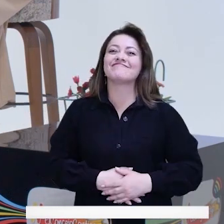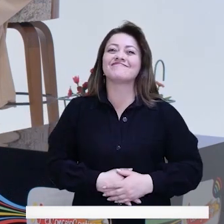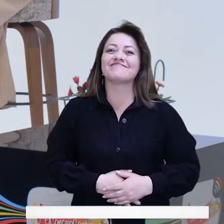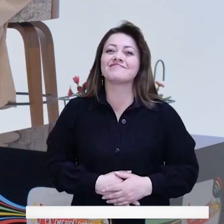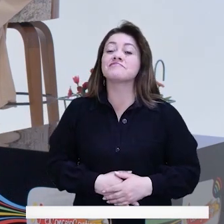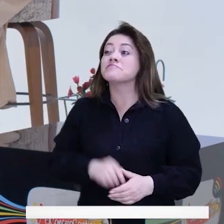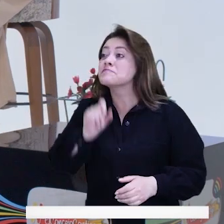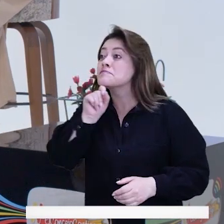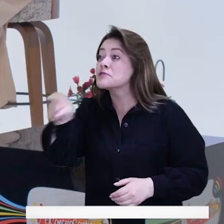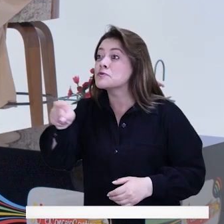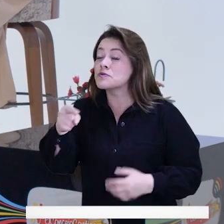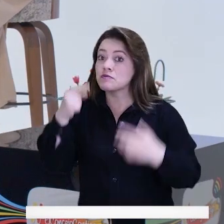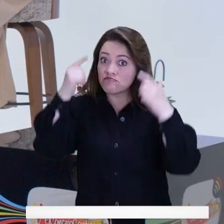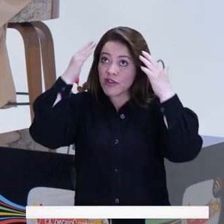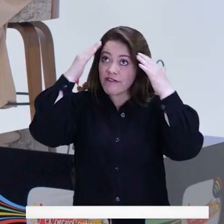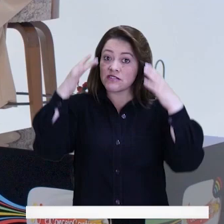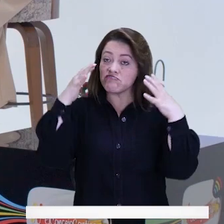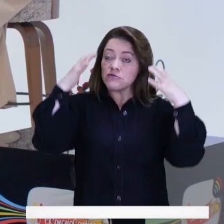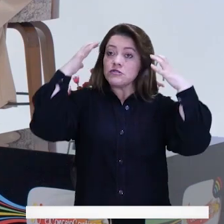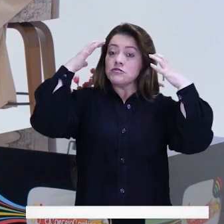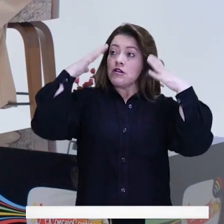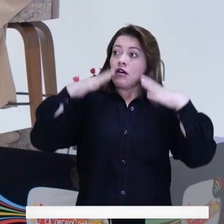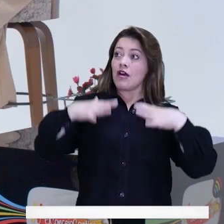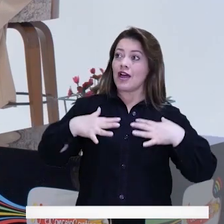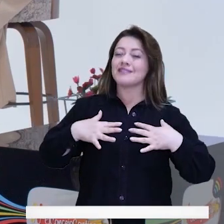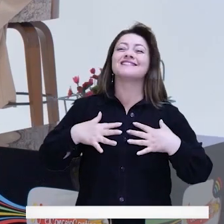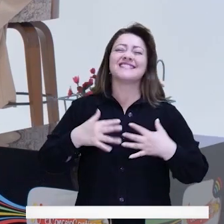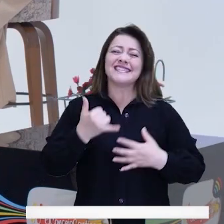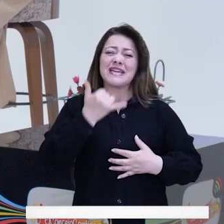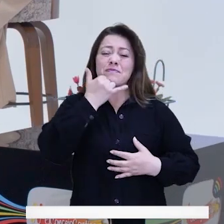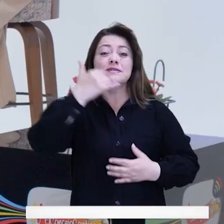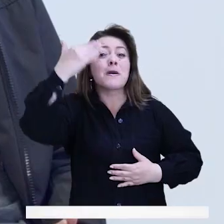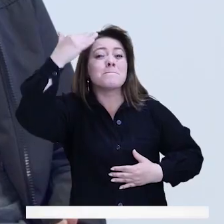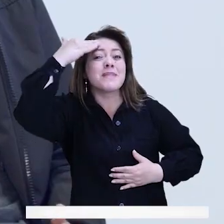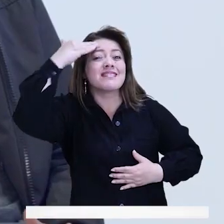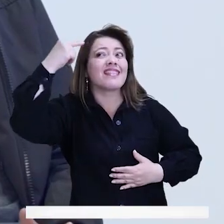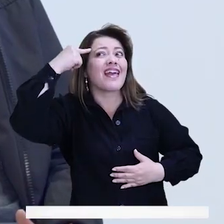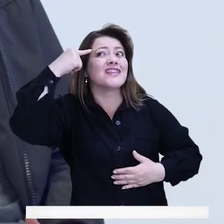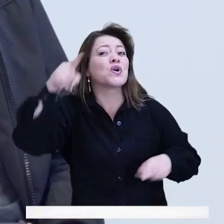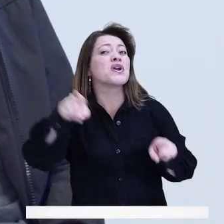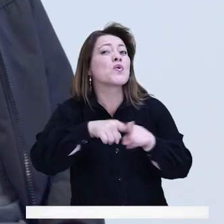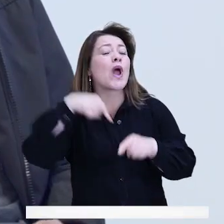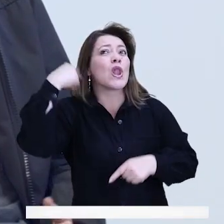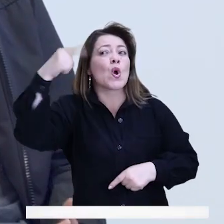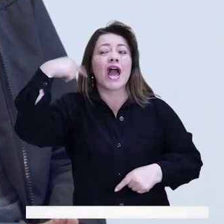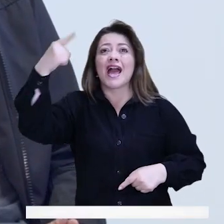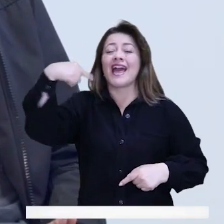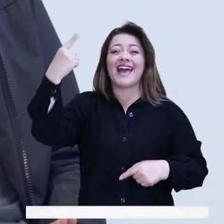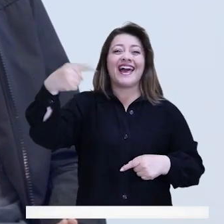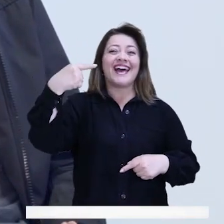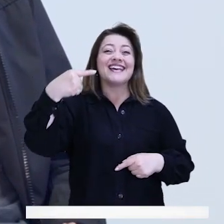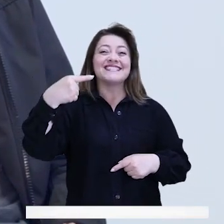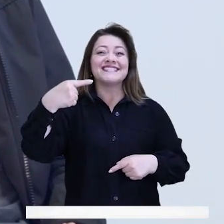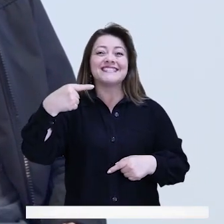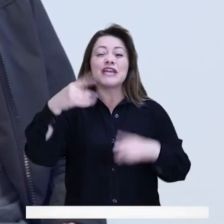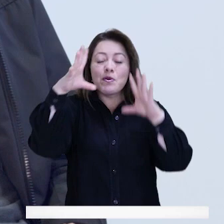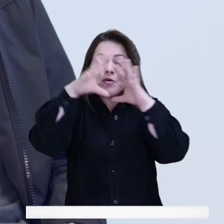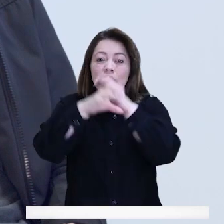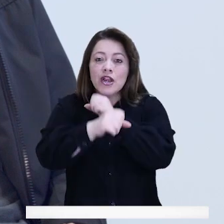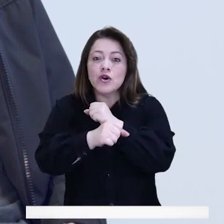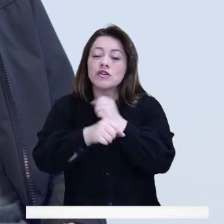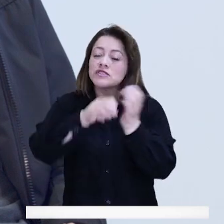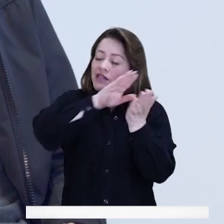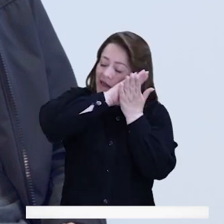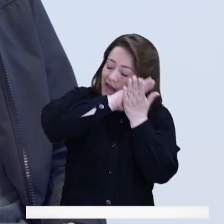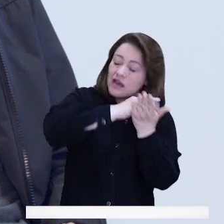Así es, concejala. Hay que desarmar la mente. ¿Qué le viene a la cabeza? La loca del organismo es la mente. Y eso nos pasa por las noches